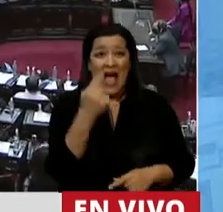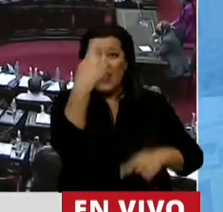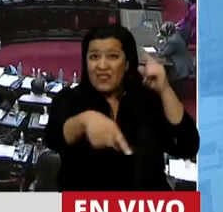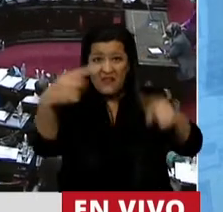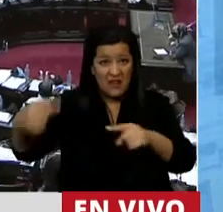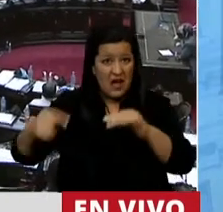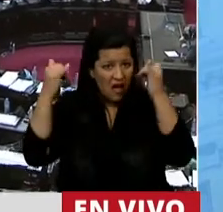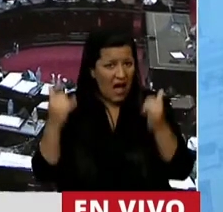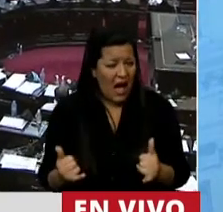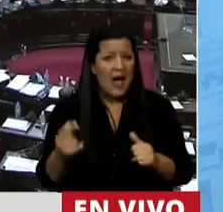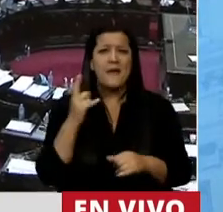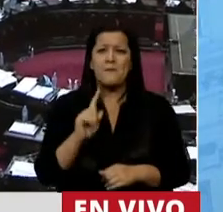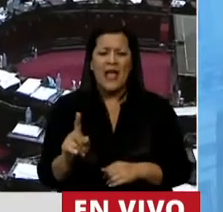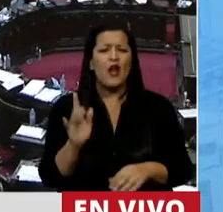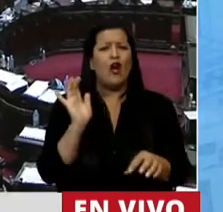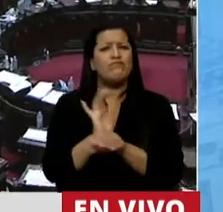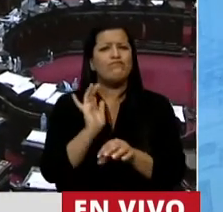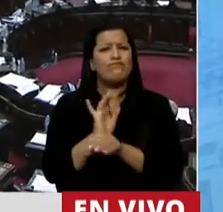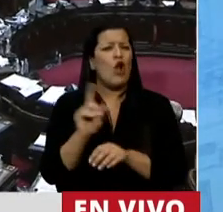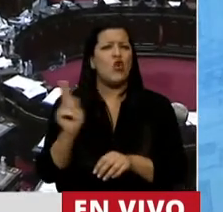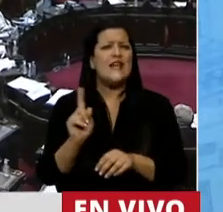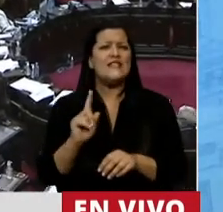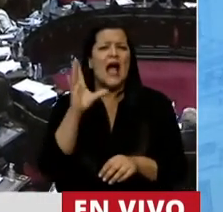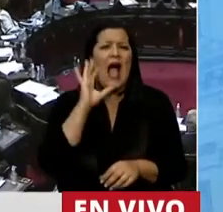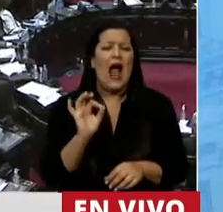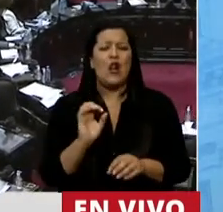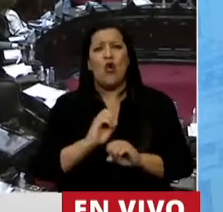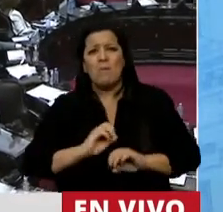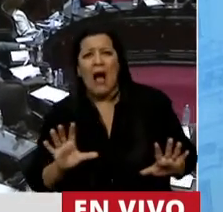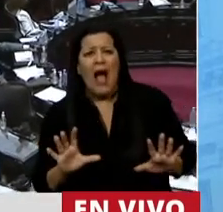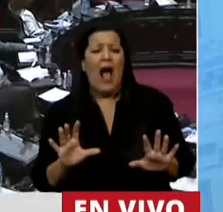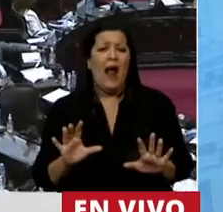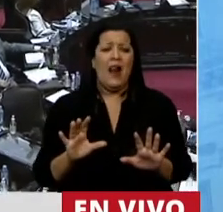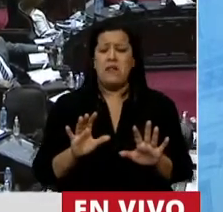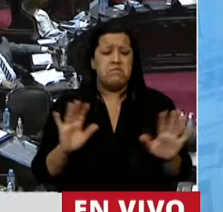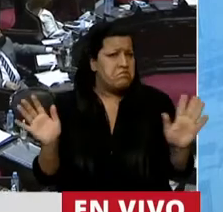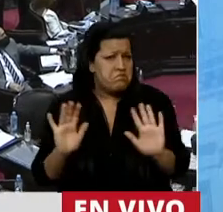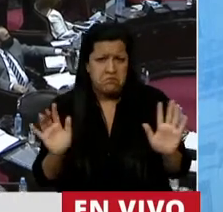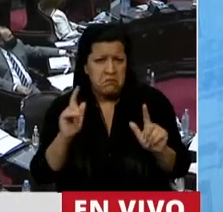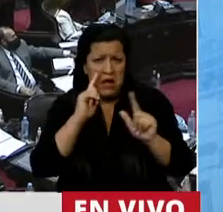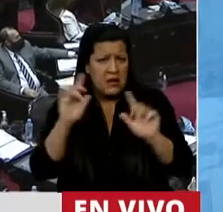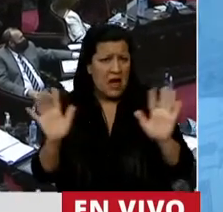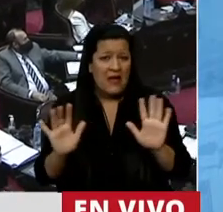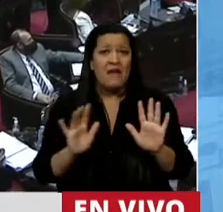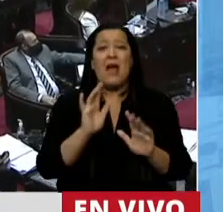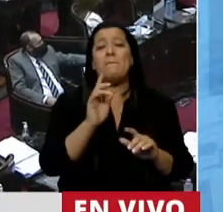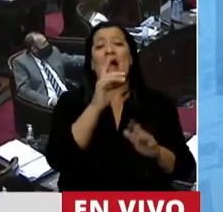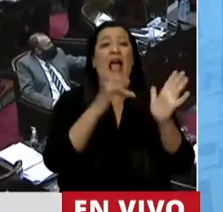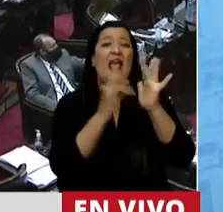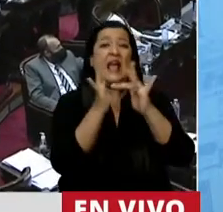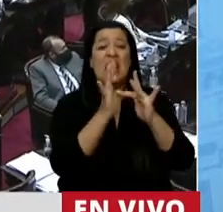lejos de ser una debilidad o una derrota para la o las iglesias,